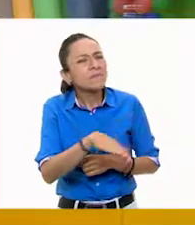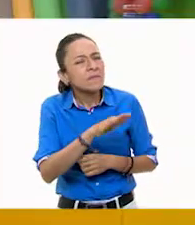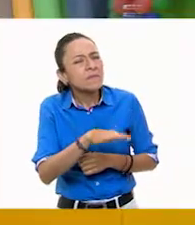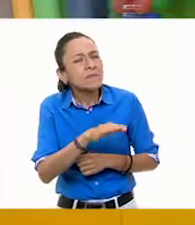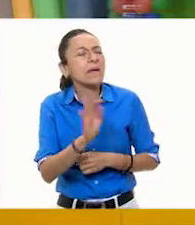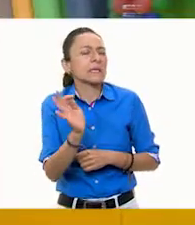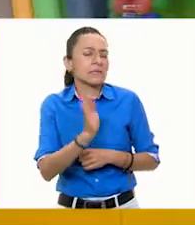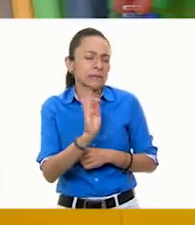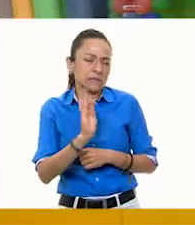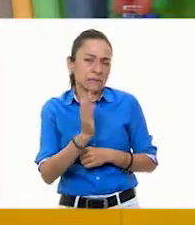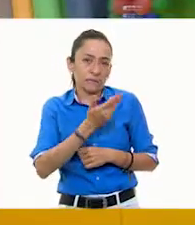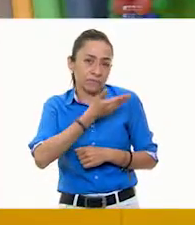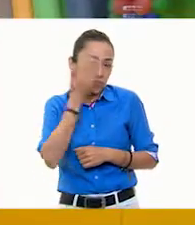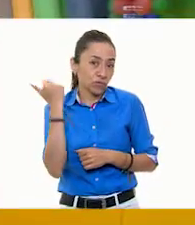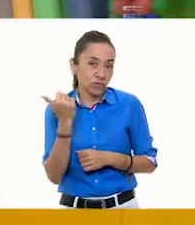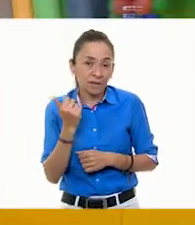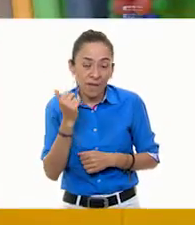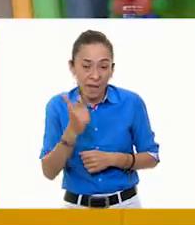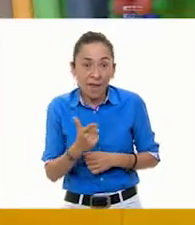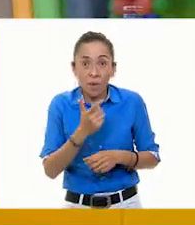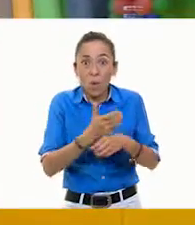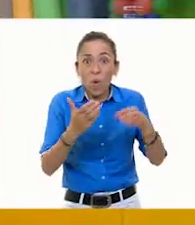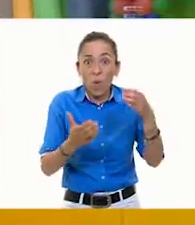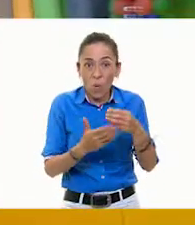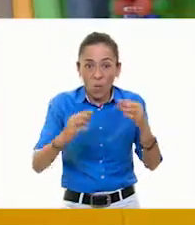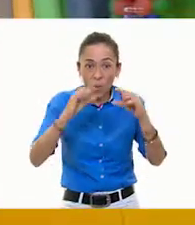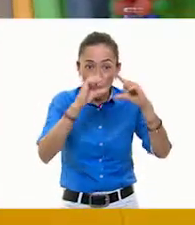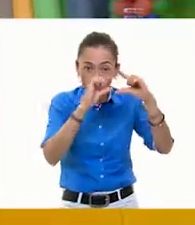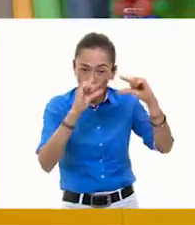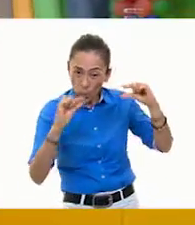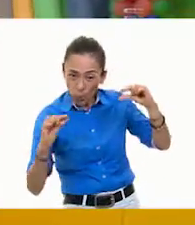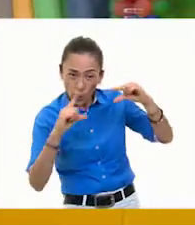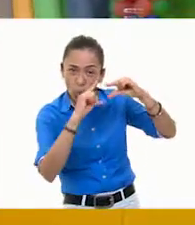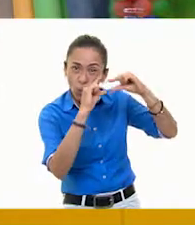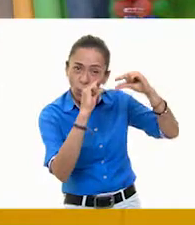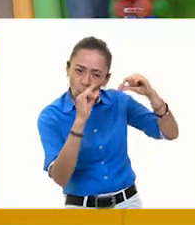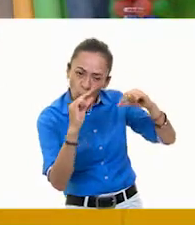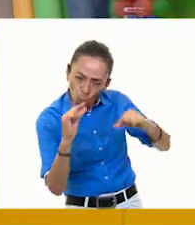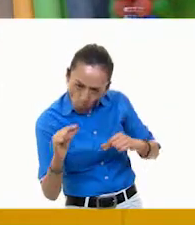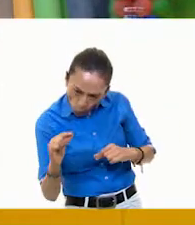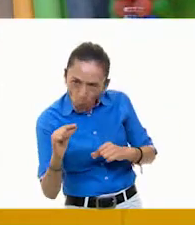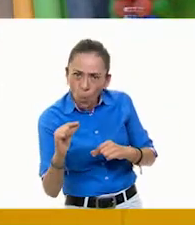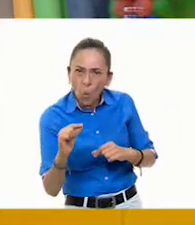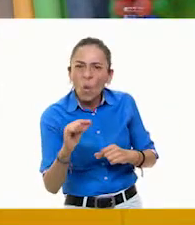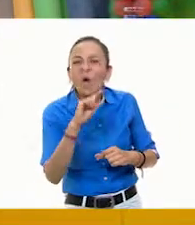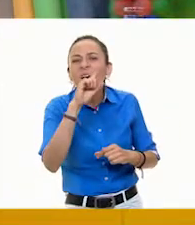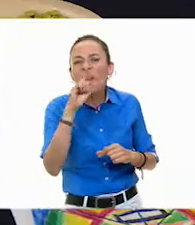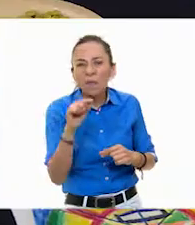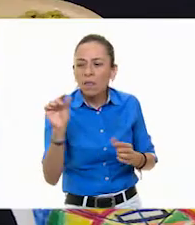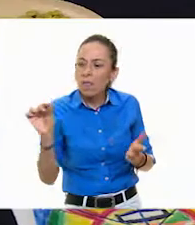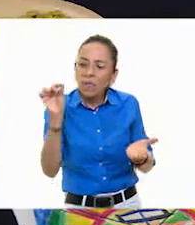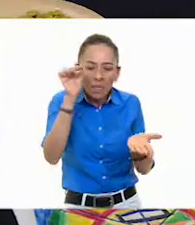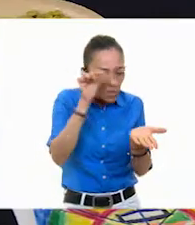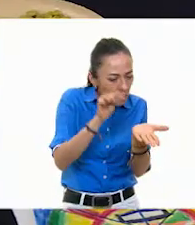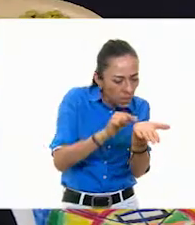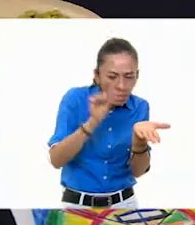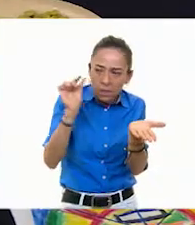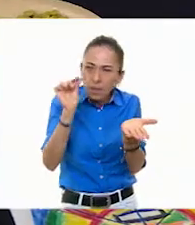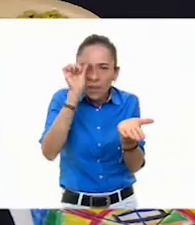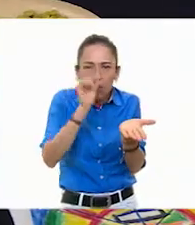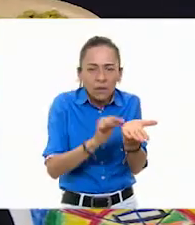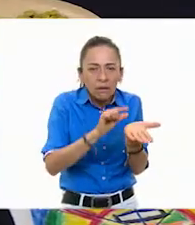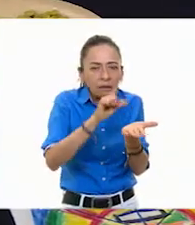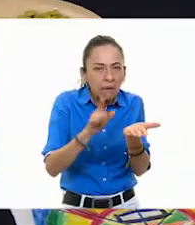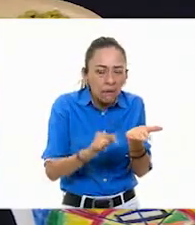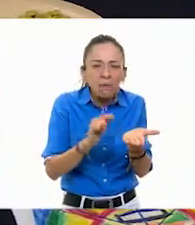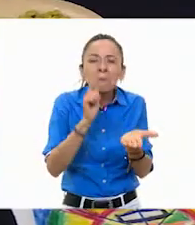creo que a mejor, no sé, si el objeto es muy puntiagudo, puede quitarle la textura, bueno, la pintura, perdón. Así es. ¿Hay que tener cuidado con eso? También, sí, hay que